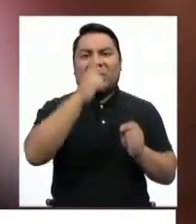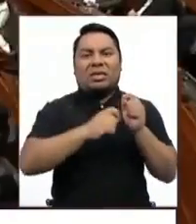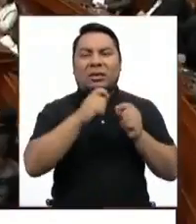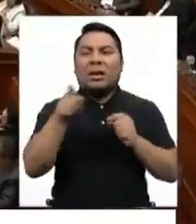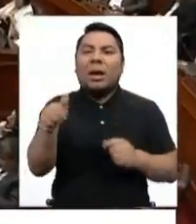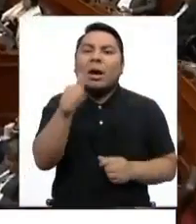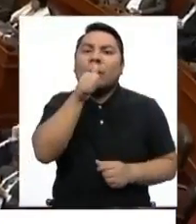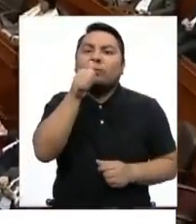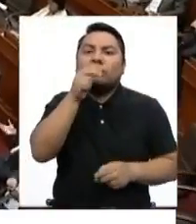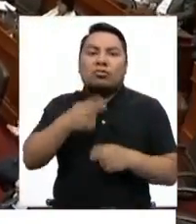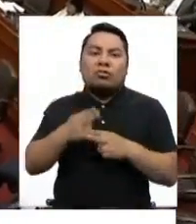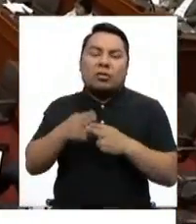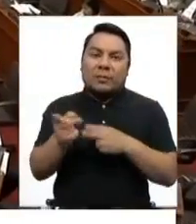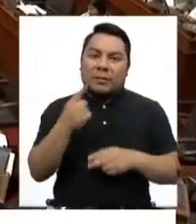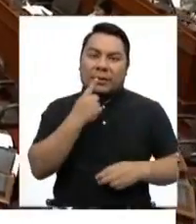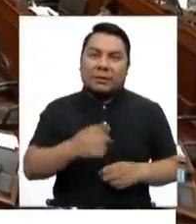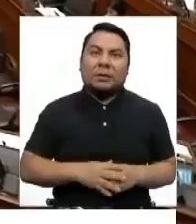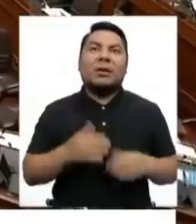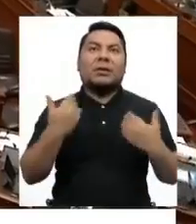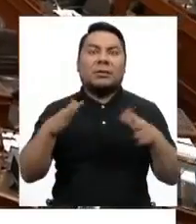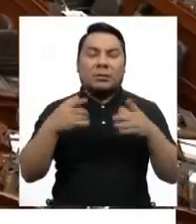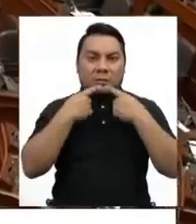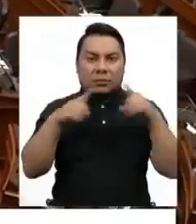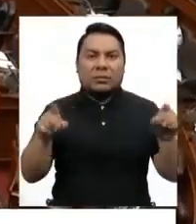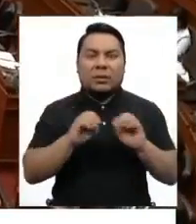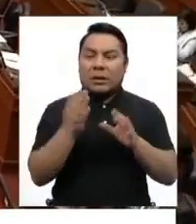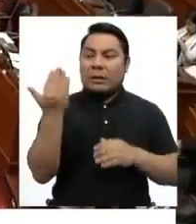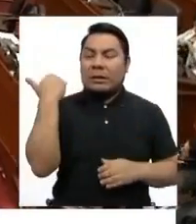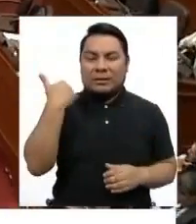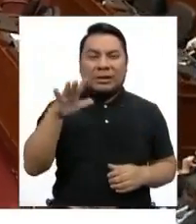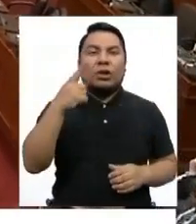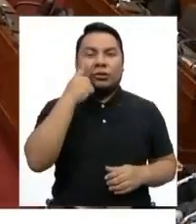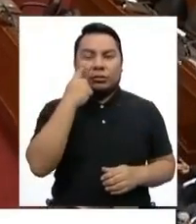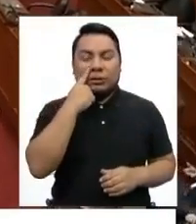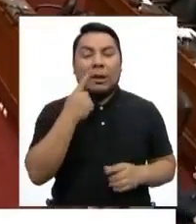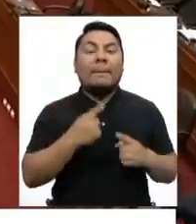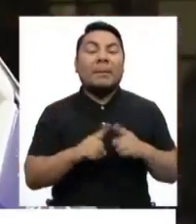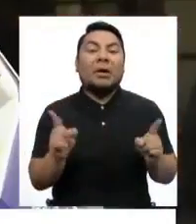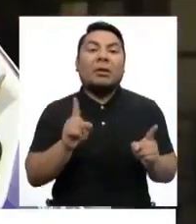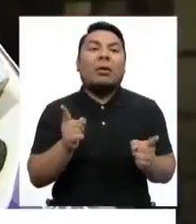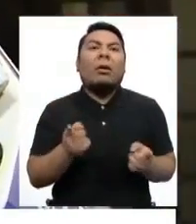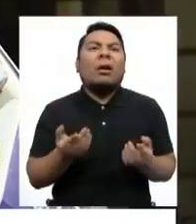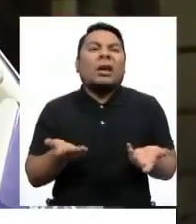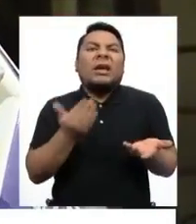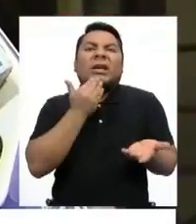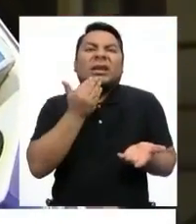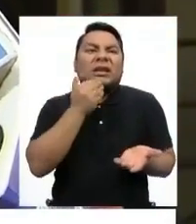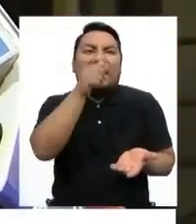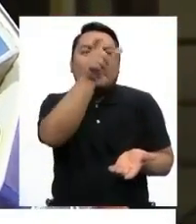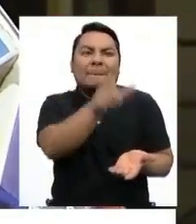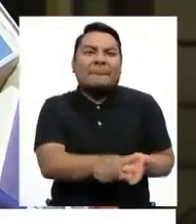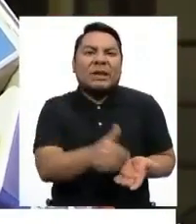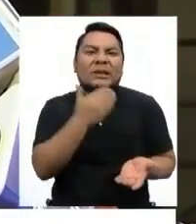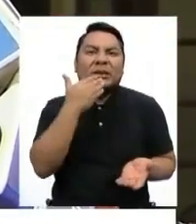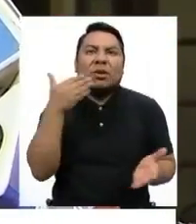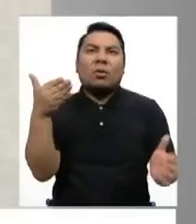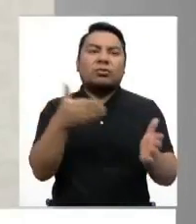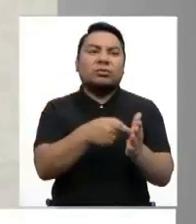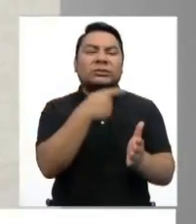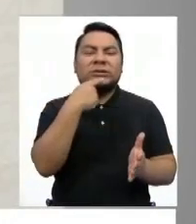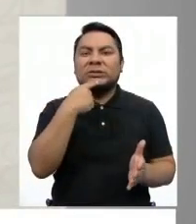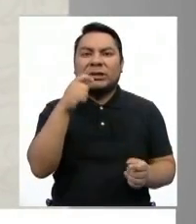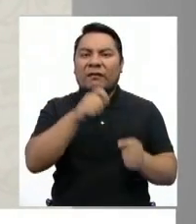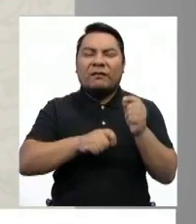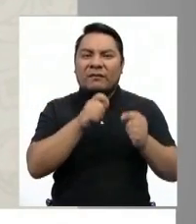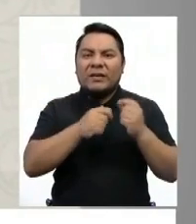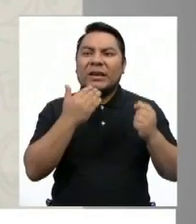identidad. La acusación ya se conocía de días atrás, aunque no se sabía hasta entonces quién era el parlamentario señalado de enviar